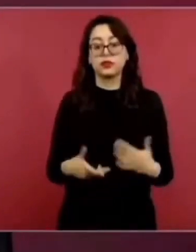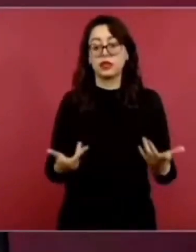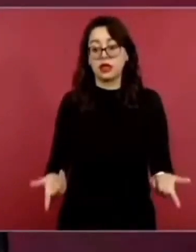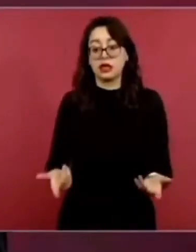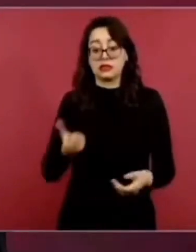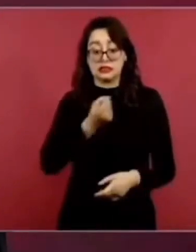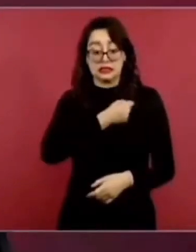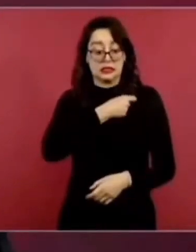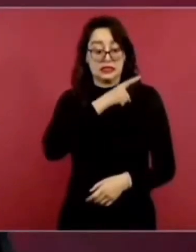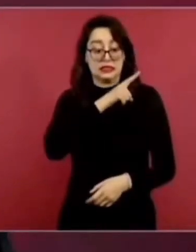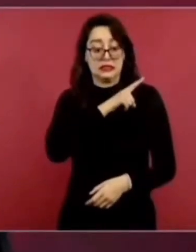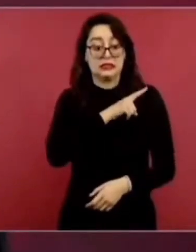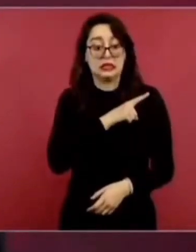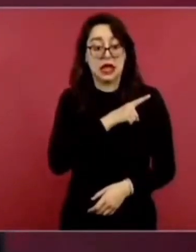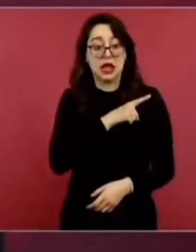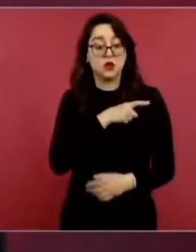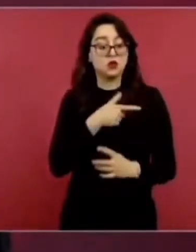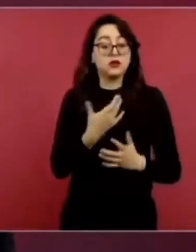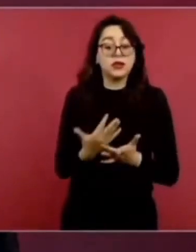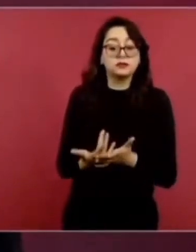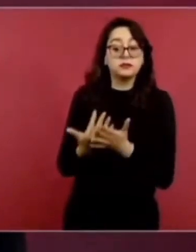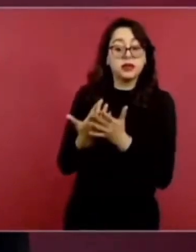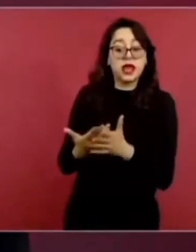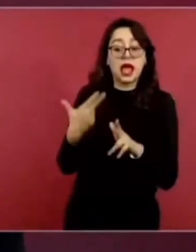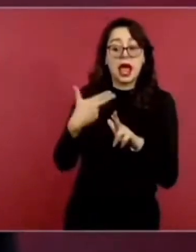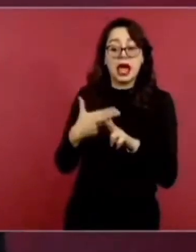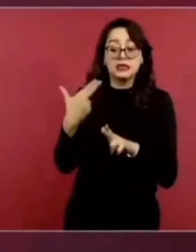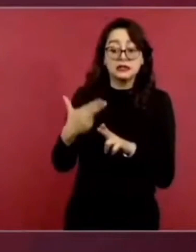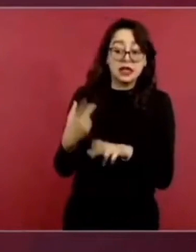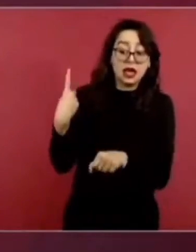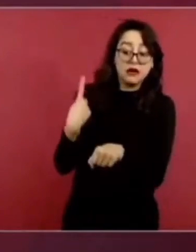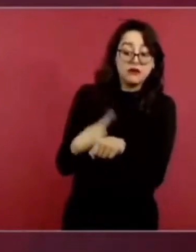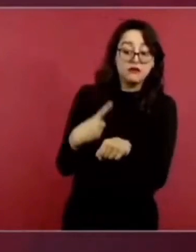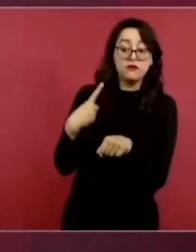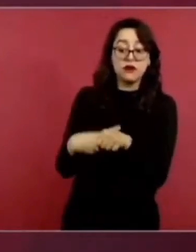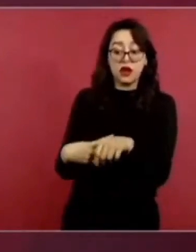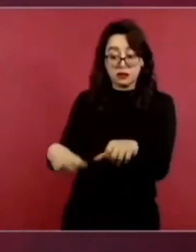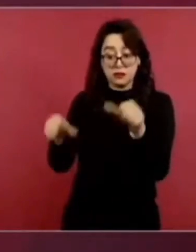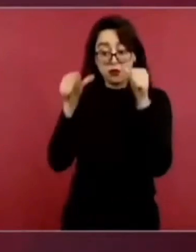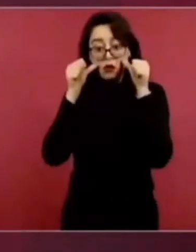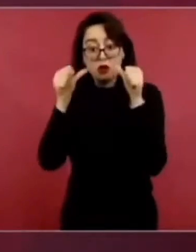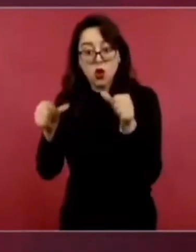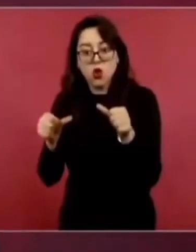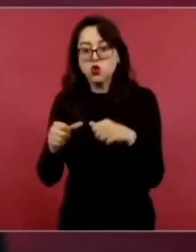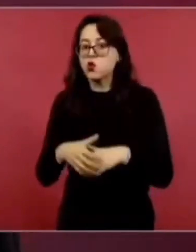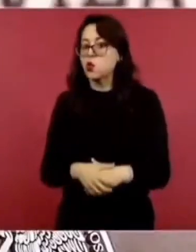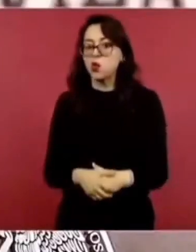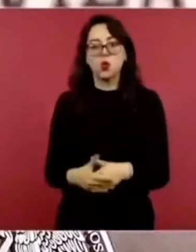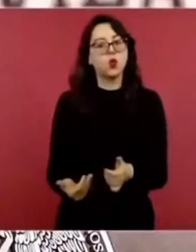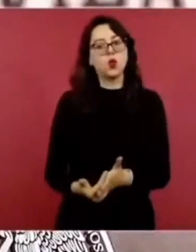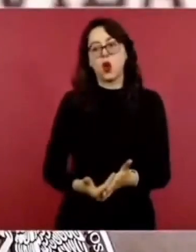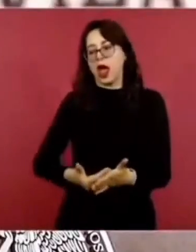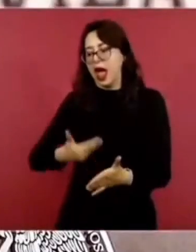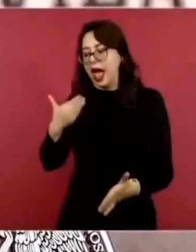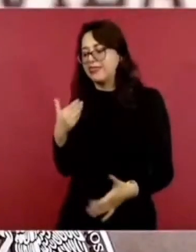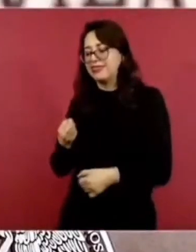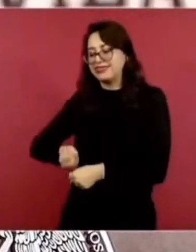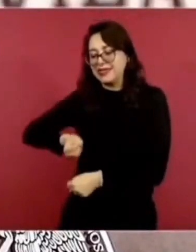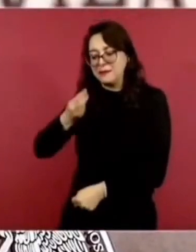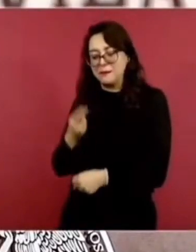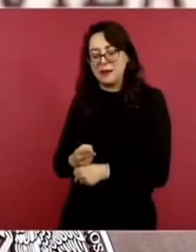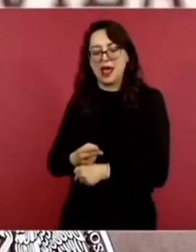y la promoción de la salud. Entendiendo esta, la salud, como un estado